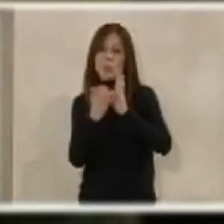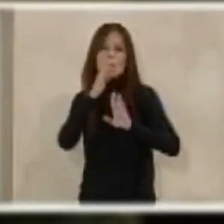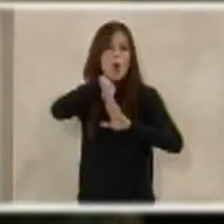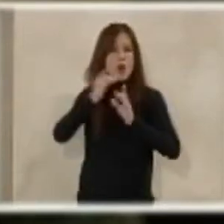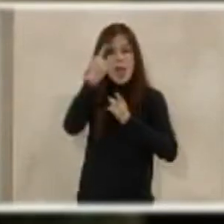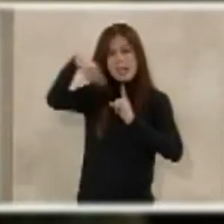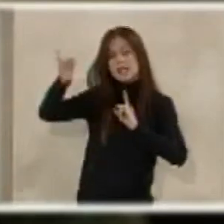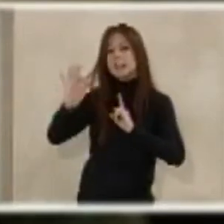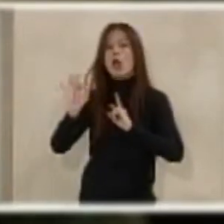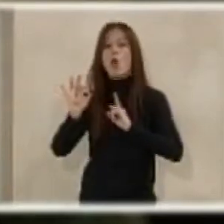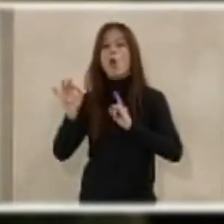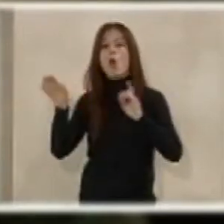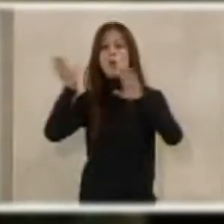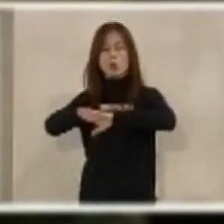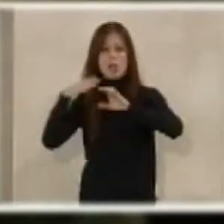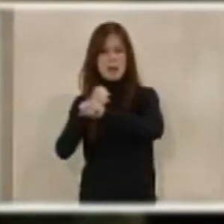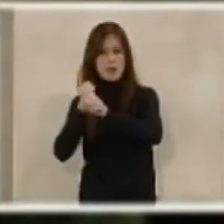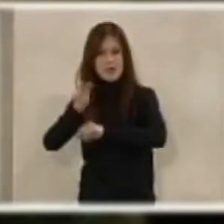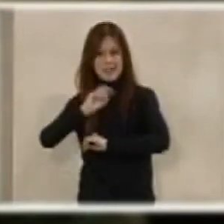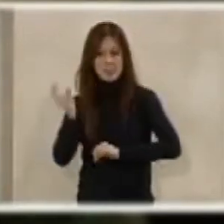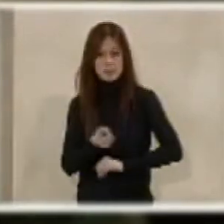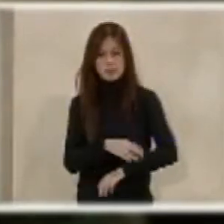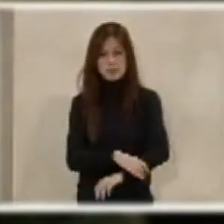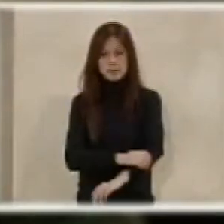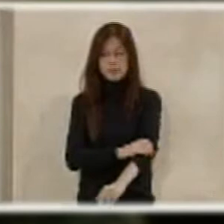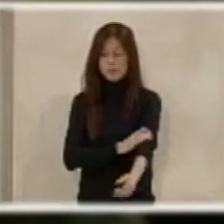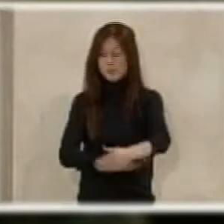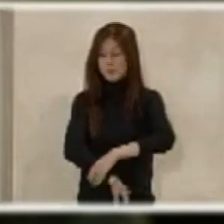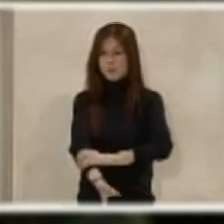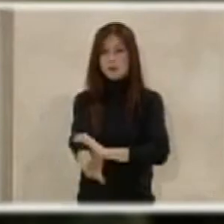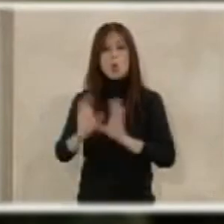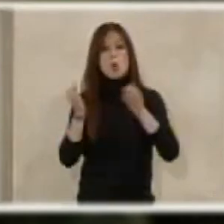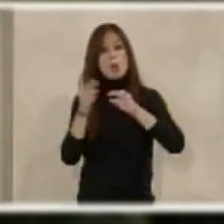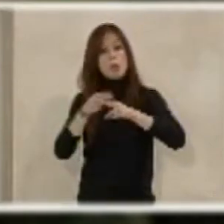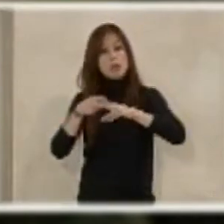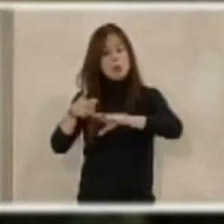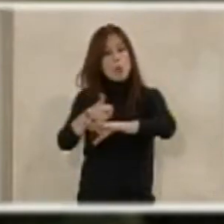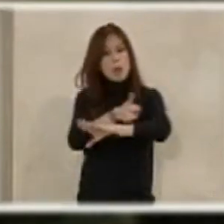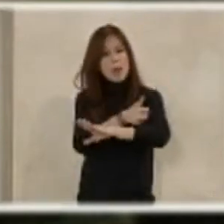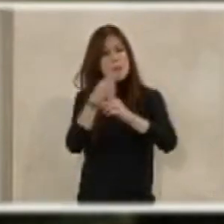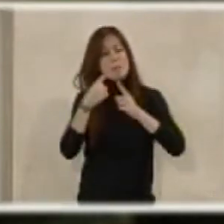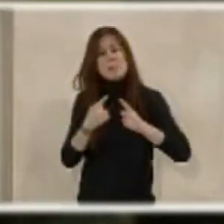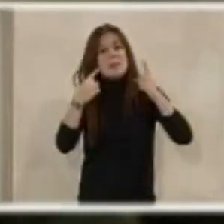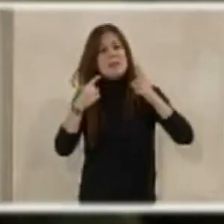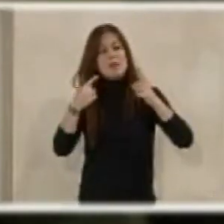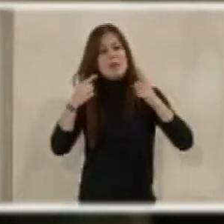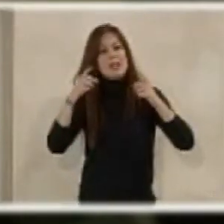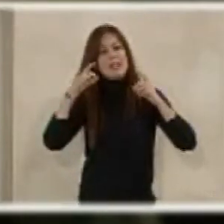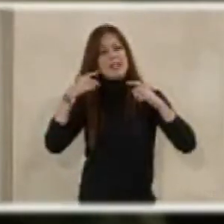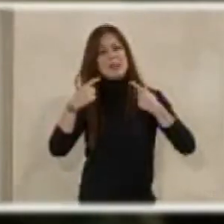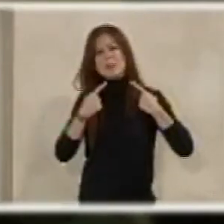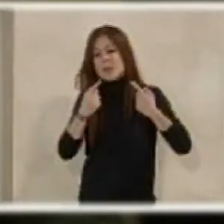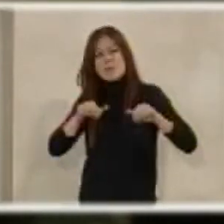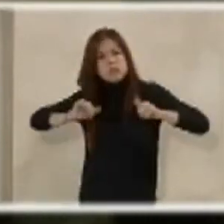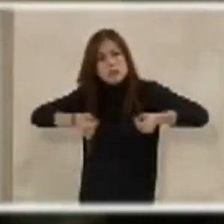extras, complementos de nocturnidad, etcétera. Desde Ciudadanos hemos intentado desde el primer minuto ponernos